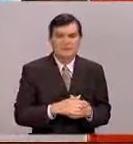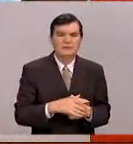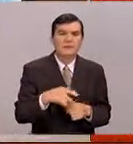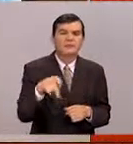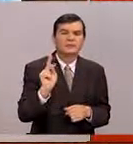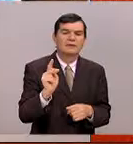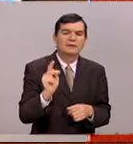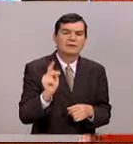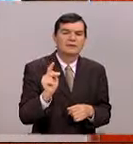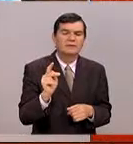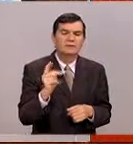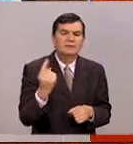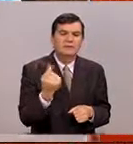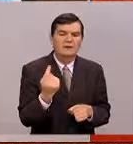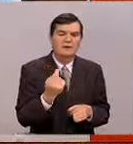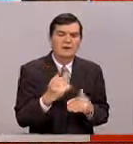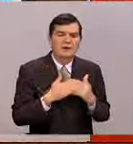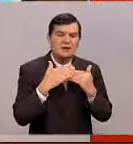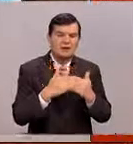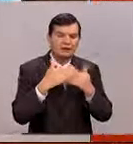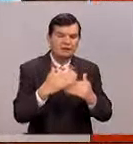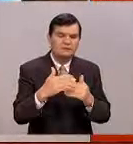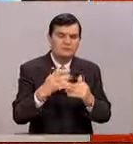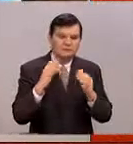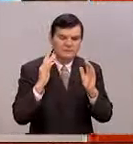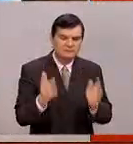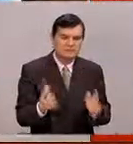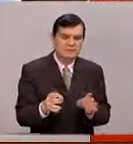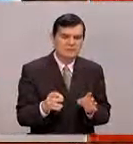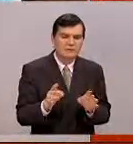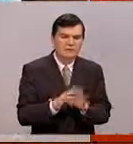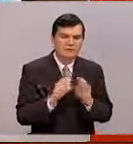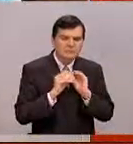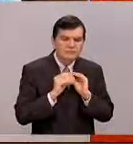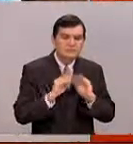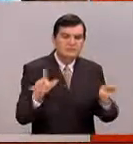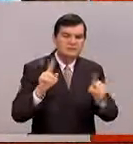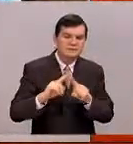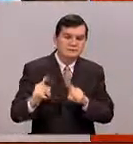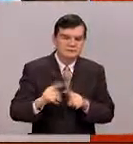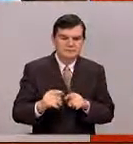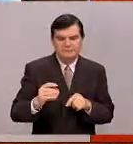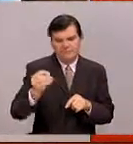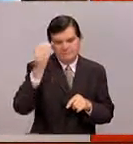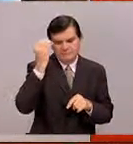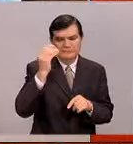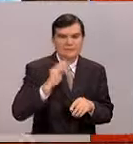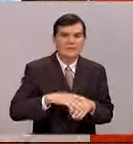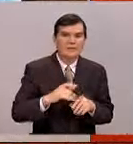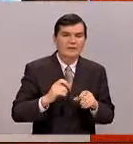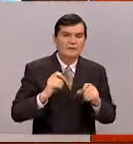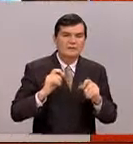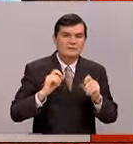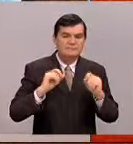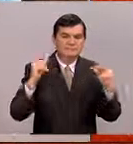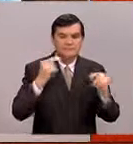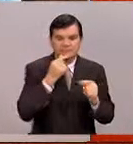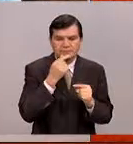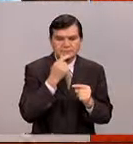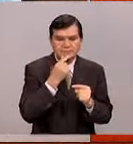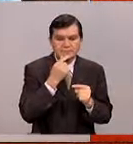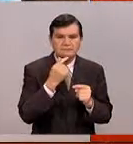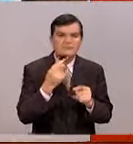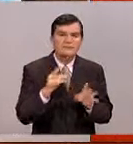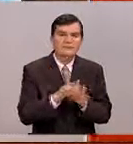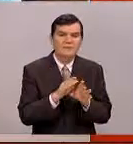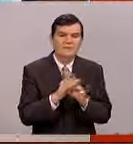pero ¿qué tanto hemos avanzado, por ejemplo, en divulgar la ciencia, en despertar en los niños precisamente